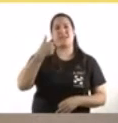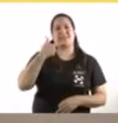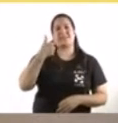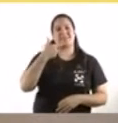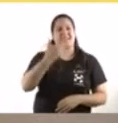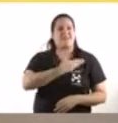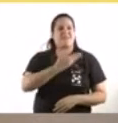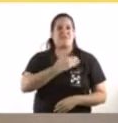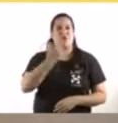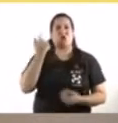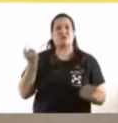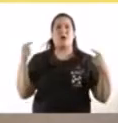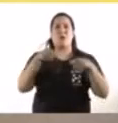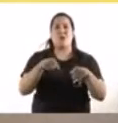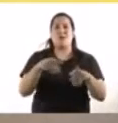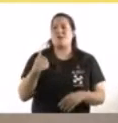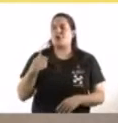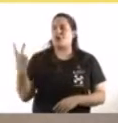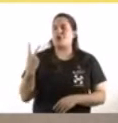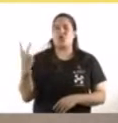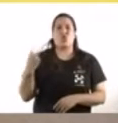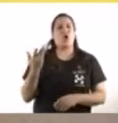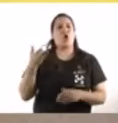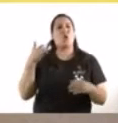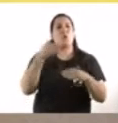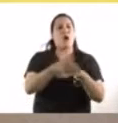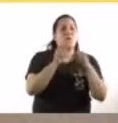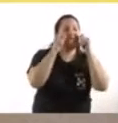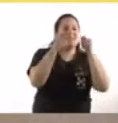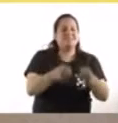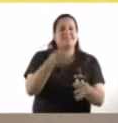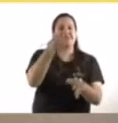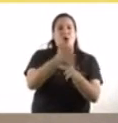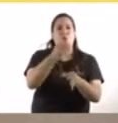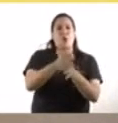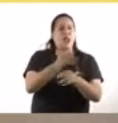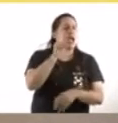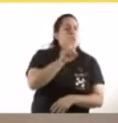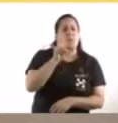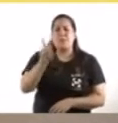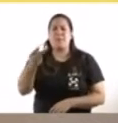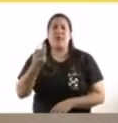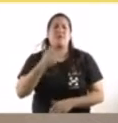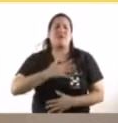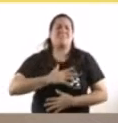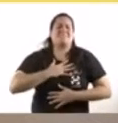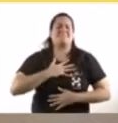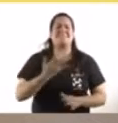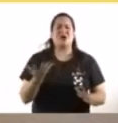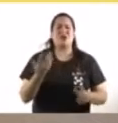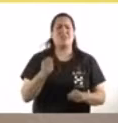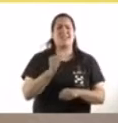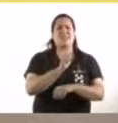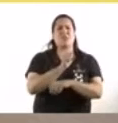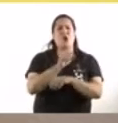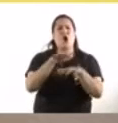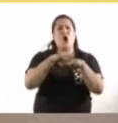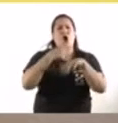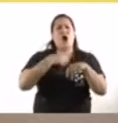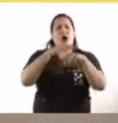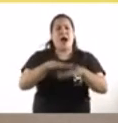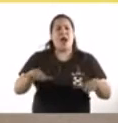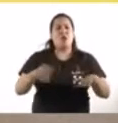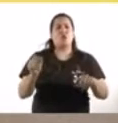La emoción de los chicos, de los docentes, los familiares, con la vuelta a las clases es realmente emocionante. Por eso, es tan